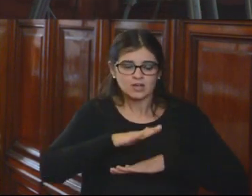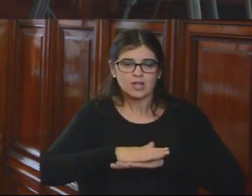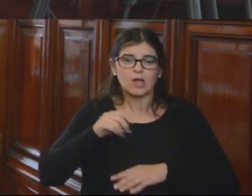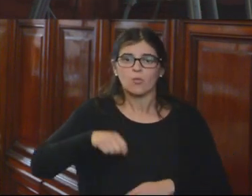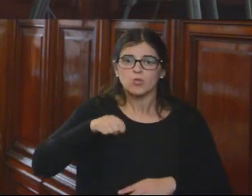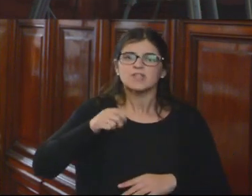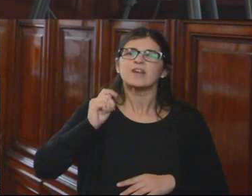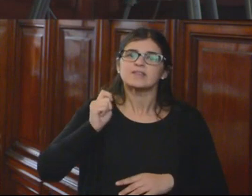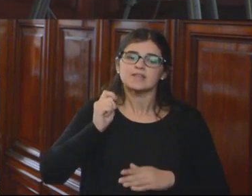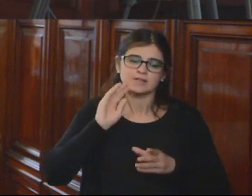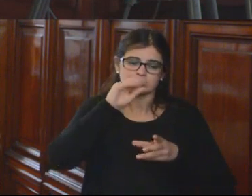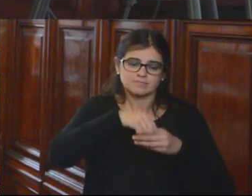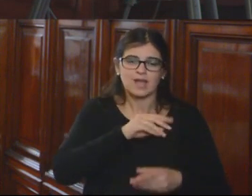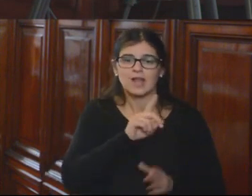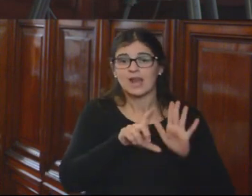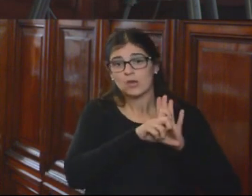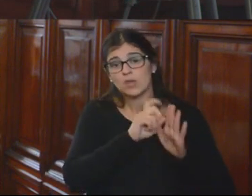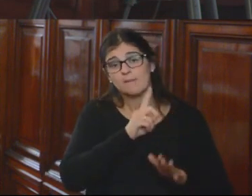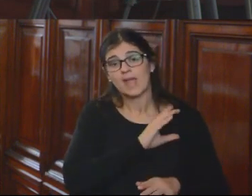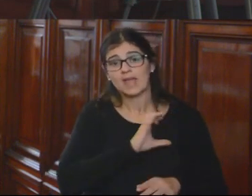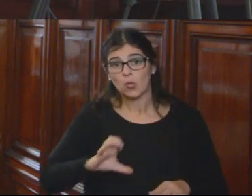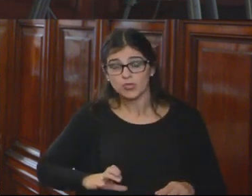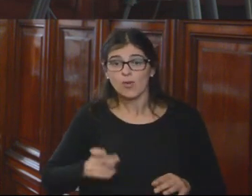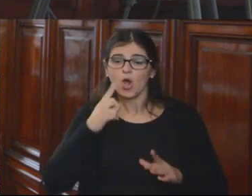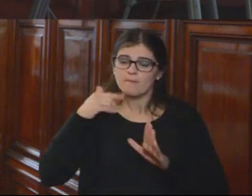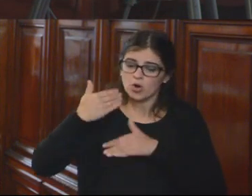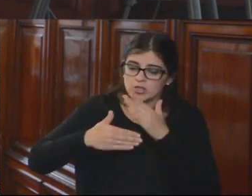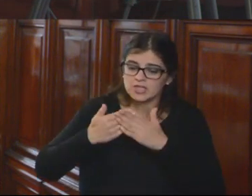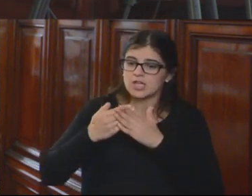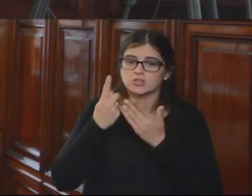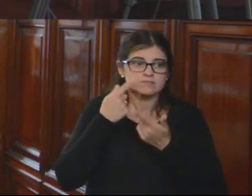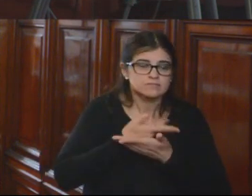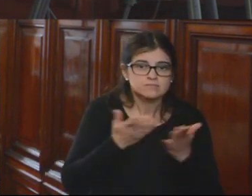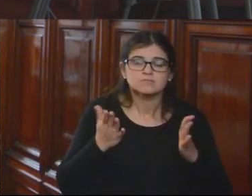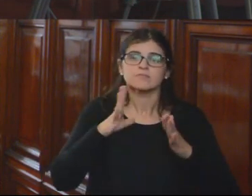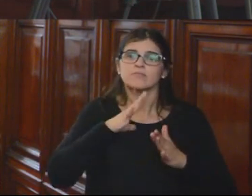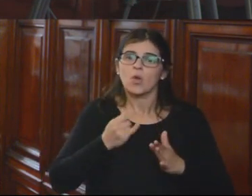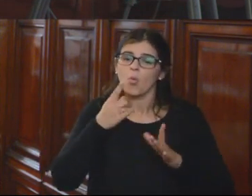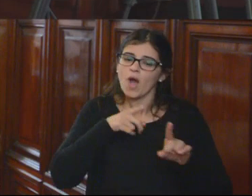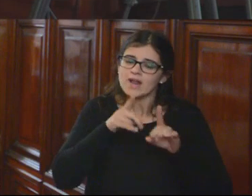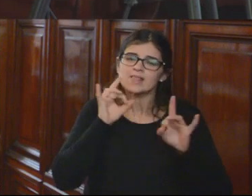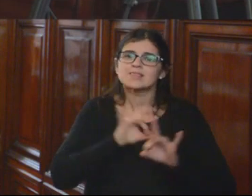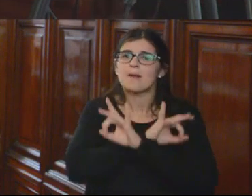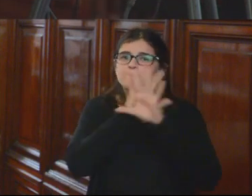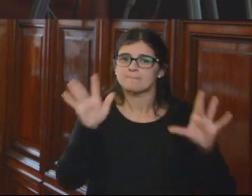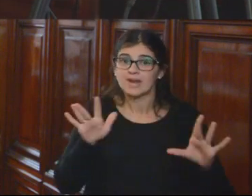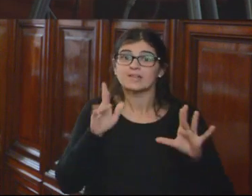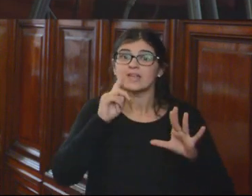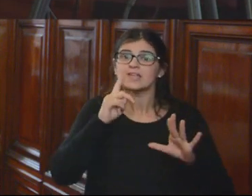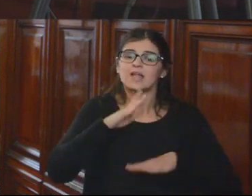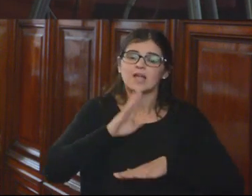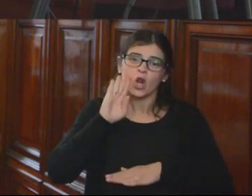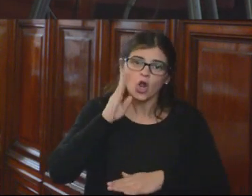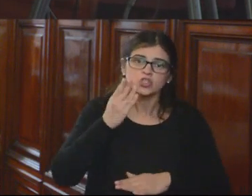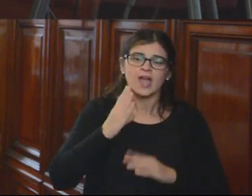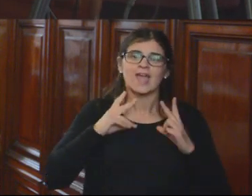participación del órgano legislativo y ejecutivo, con procesos públicos, manteniendo operadores que tuvieran una carrera transparente y de reconocida